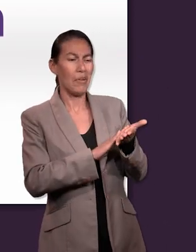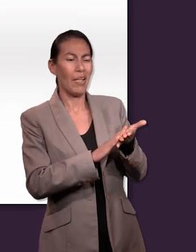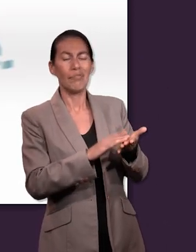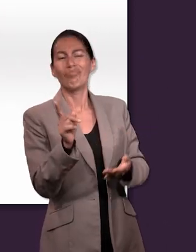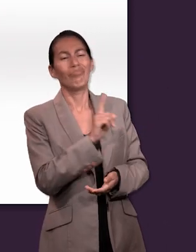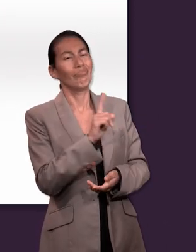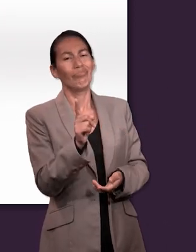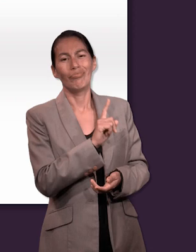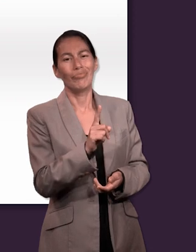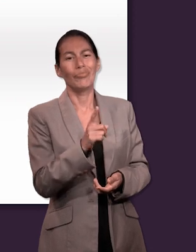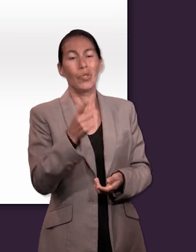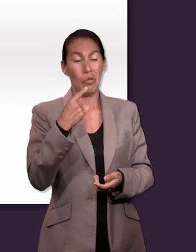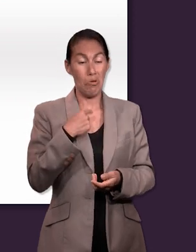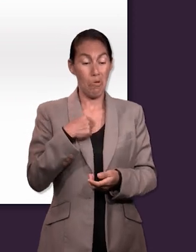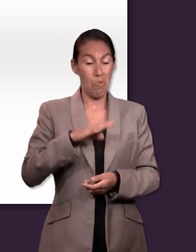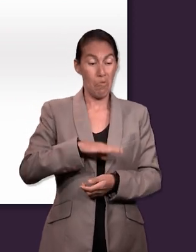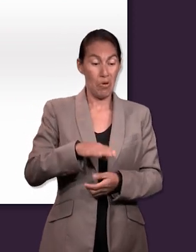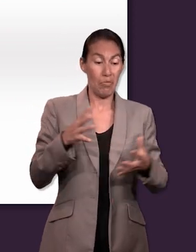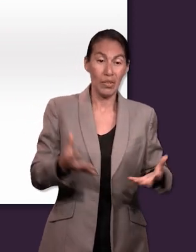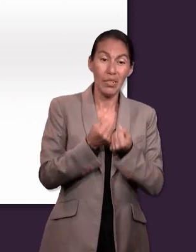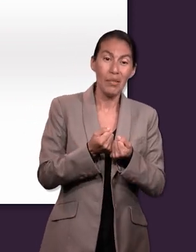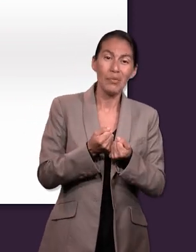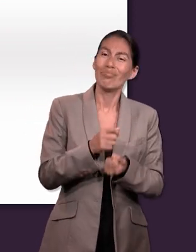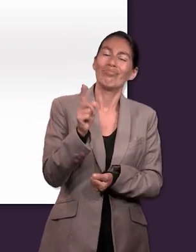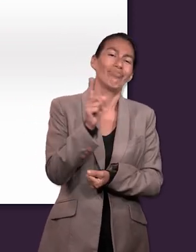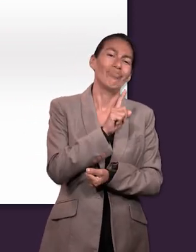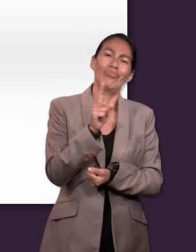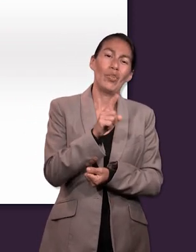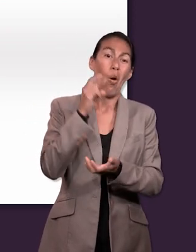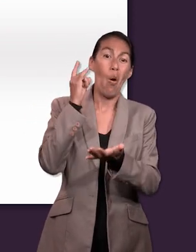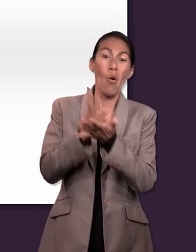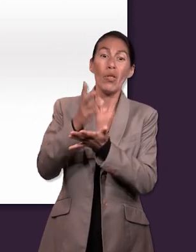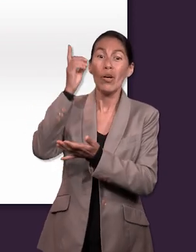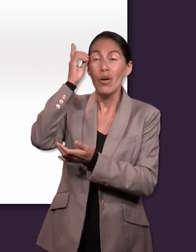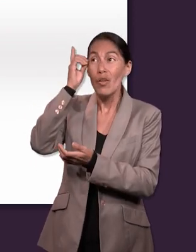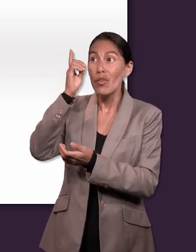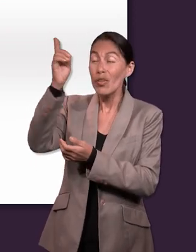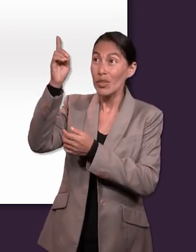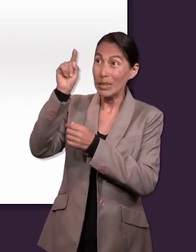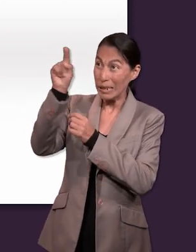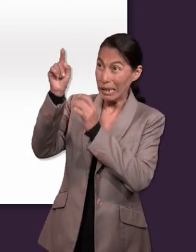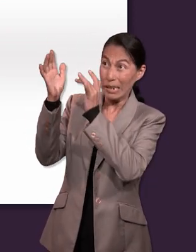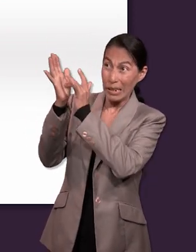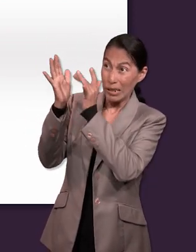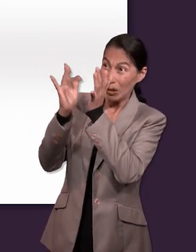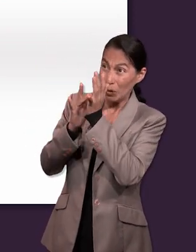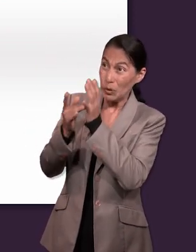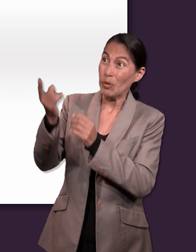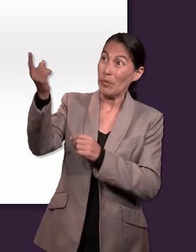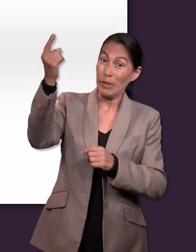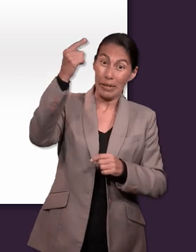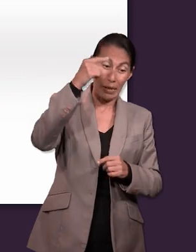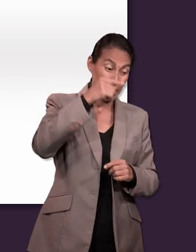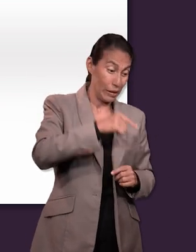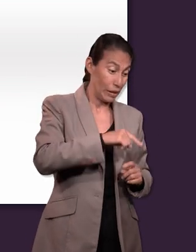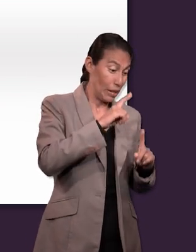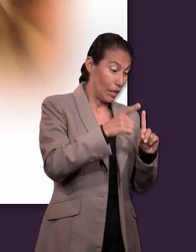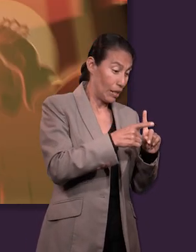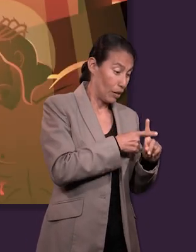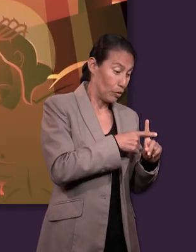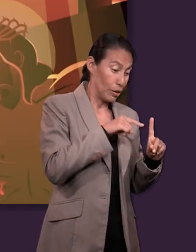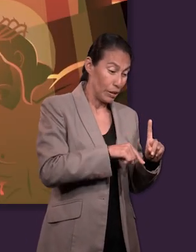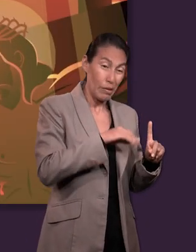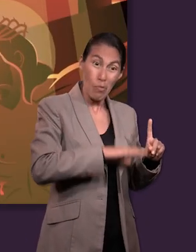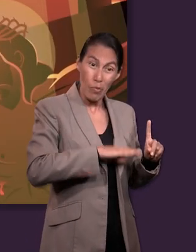muerte. No hay mérito salvífico en nuestra muerte. La única muerte literal que cuenta para nuestra salvación